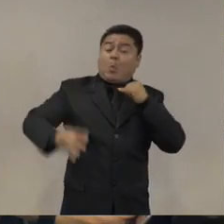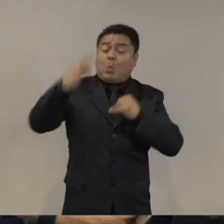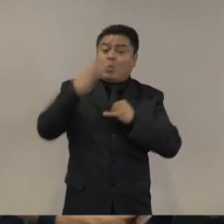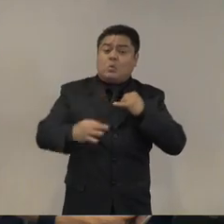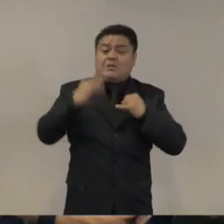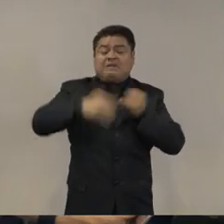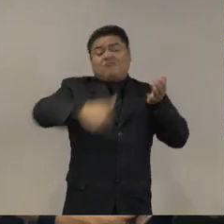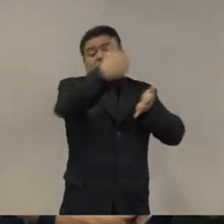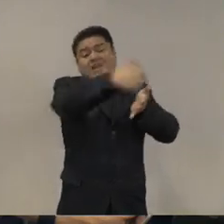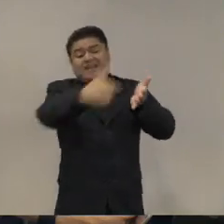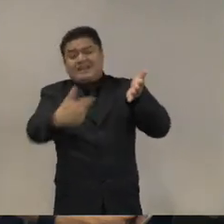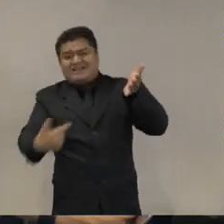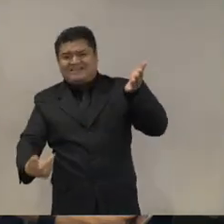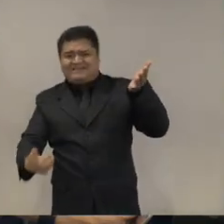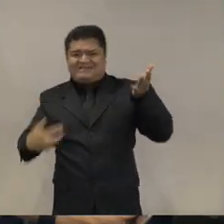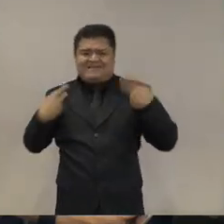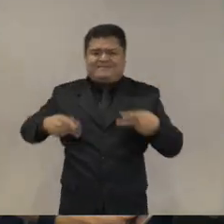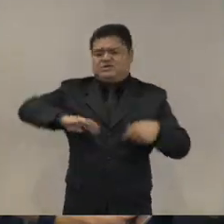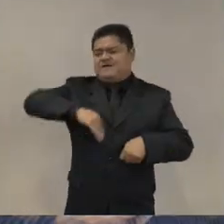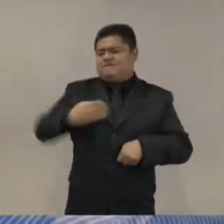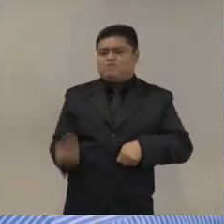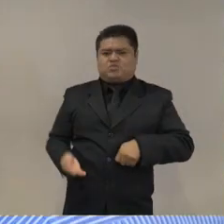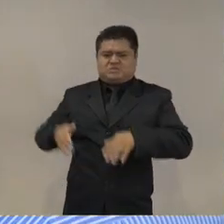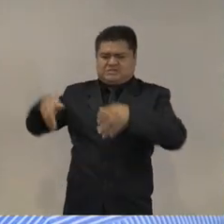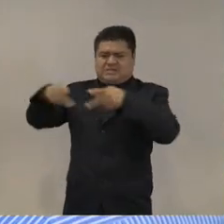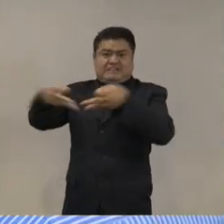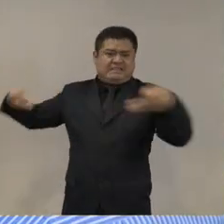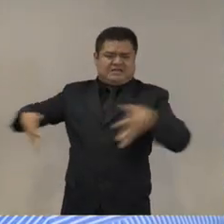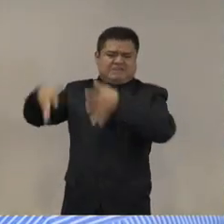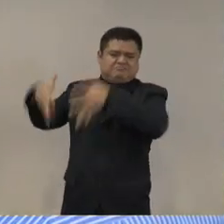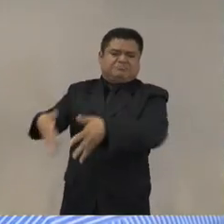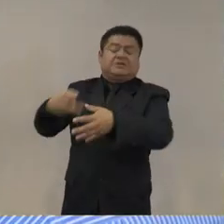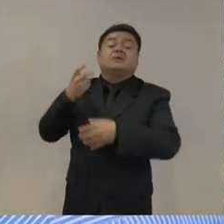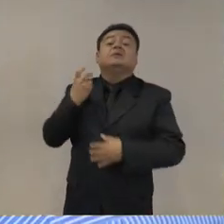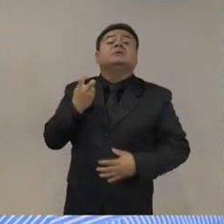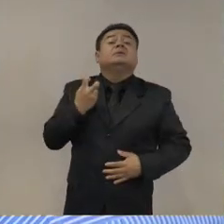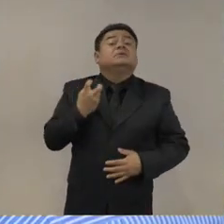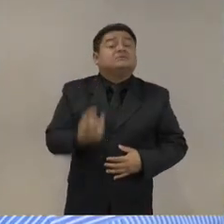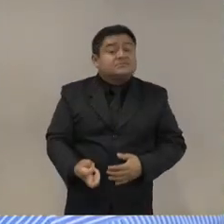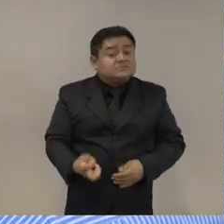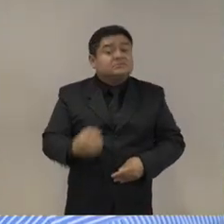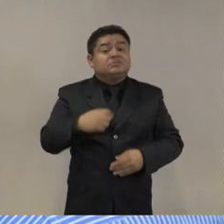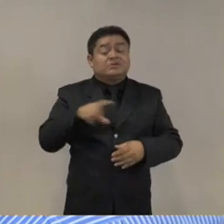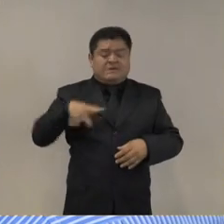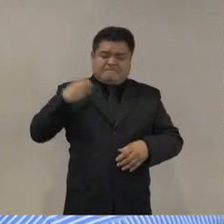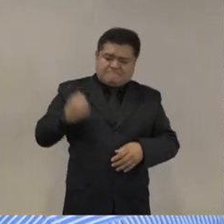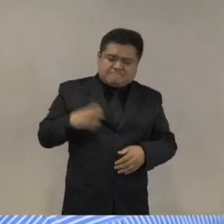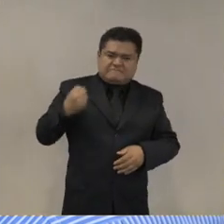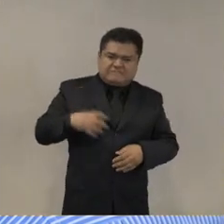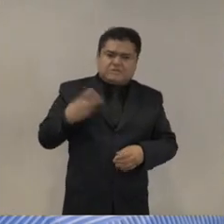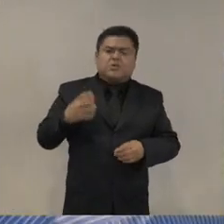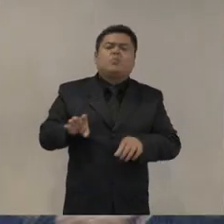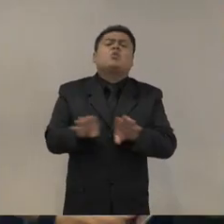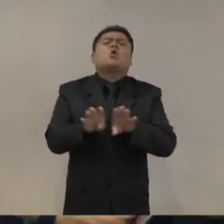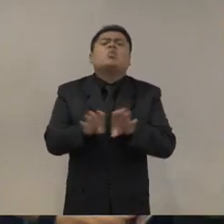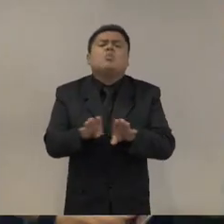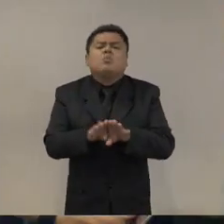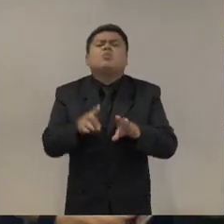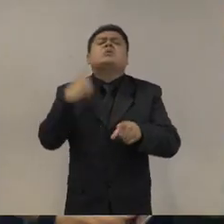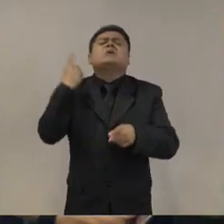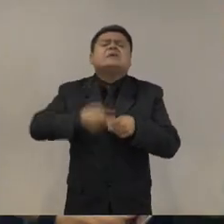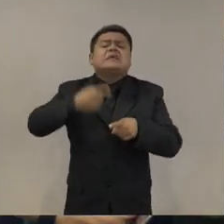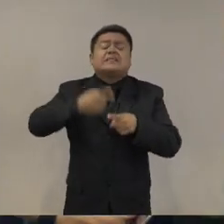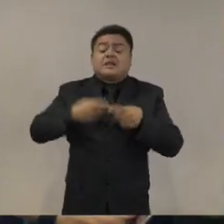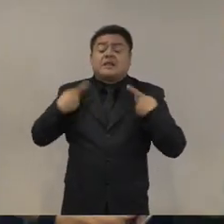Todo eso es producto de la crisis humanitaria y de la movilización de las víctimas. Esto es lo interesante. Son